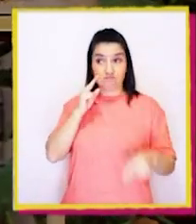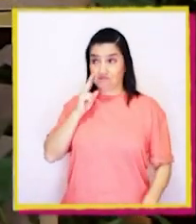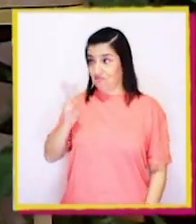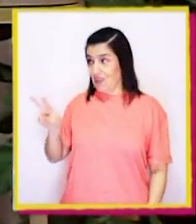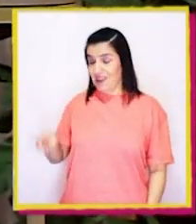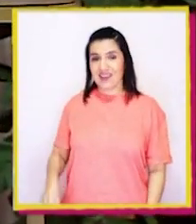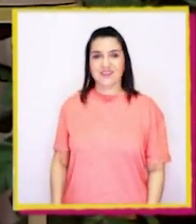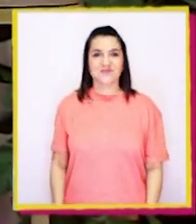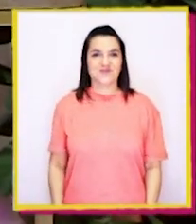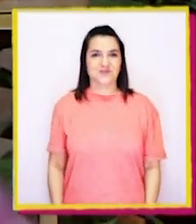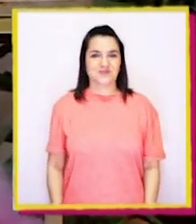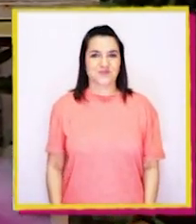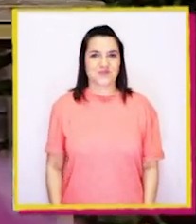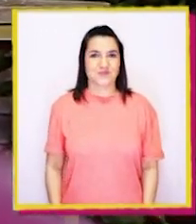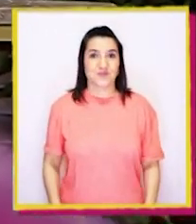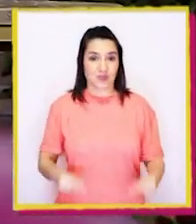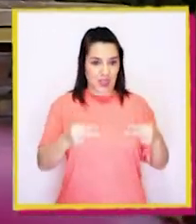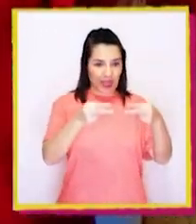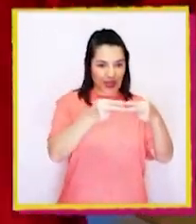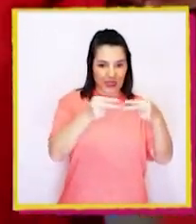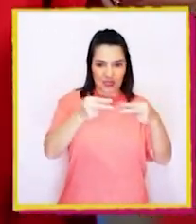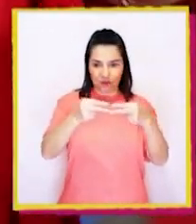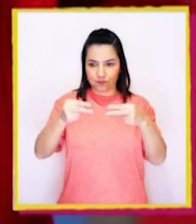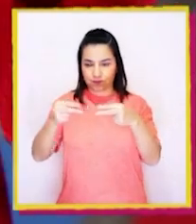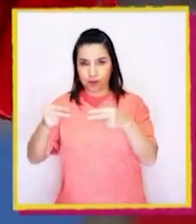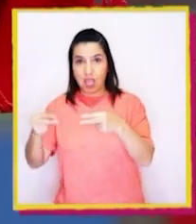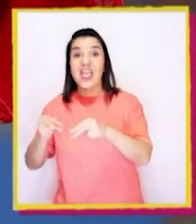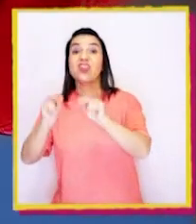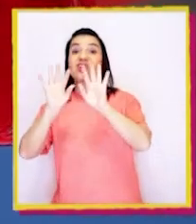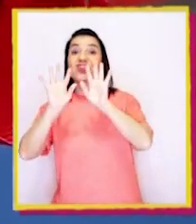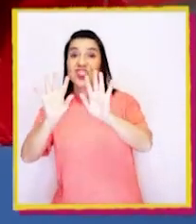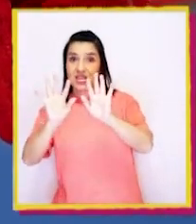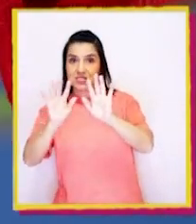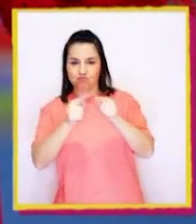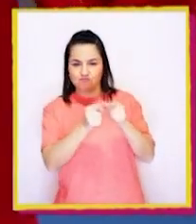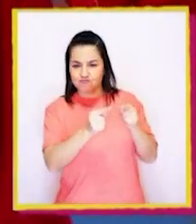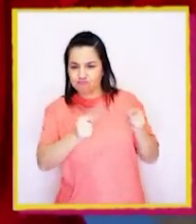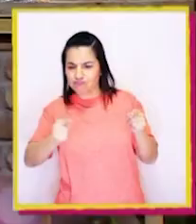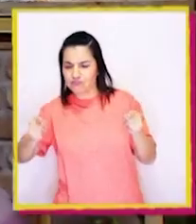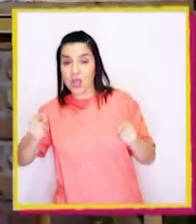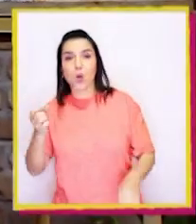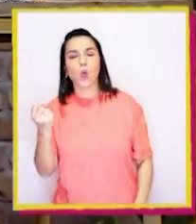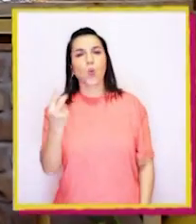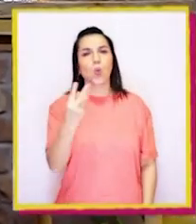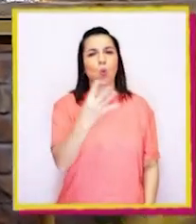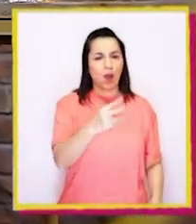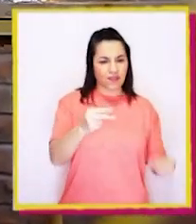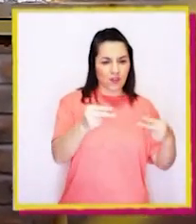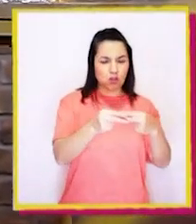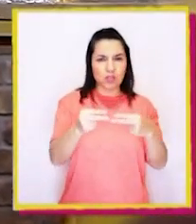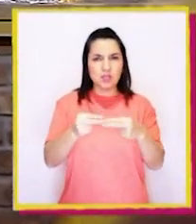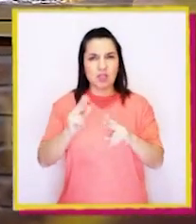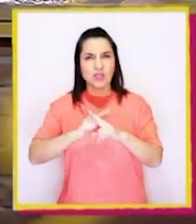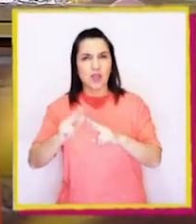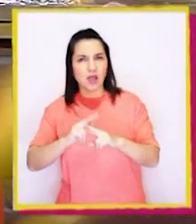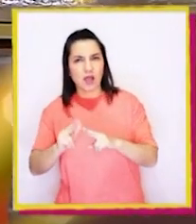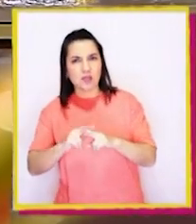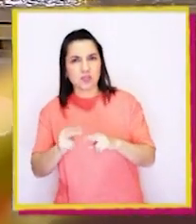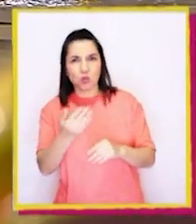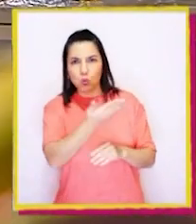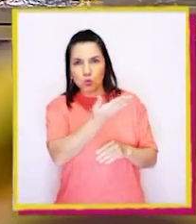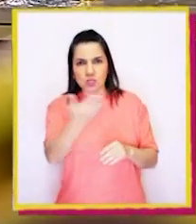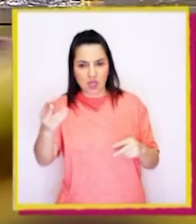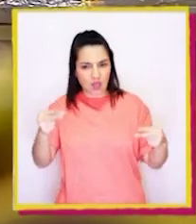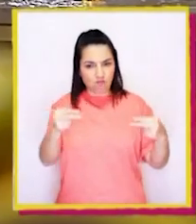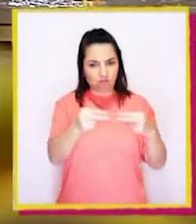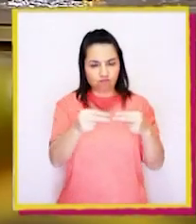miren. Aquí tengo una cadena de 10 clips de largo. ¿Cuántos clips creen ustedes que pueden